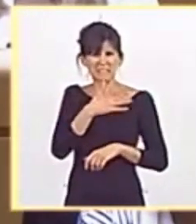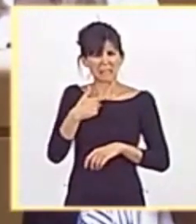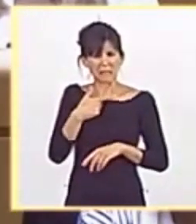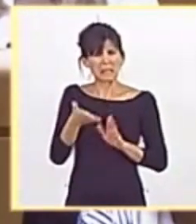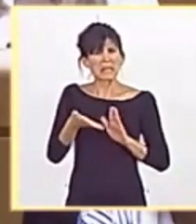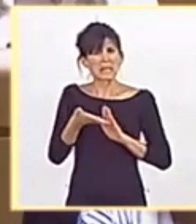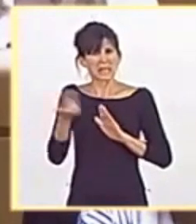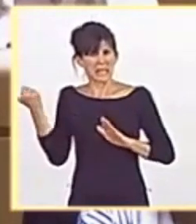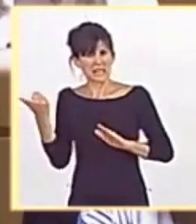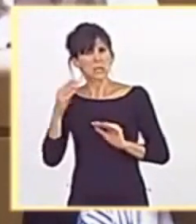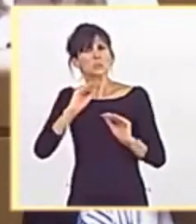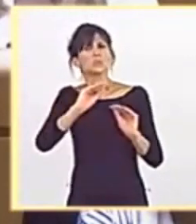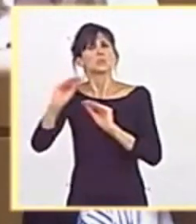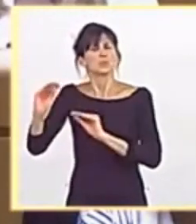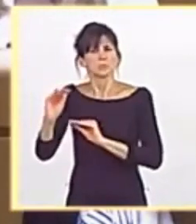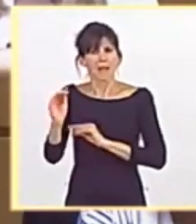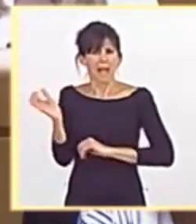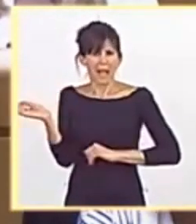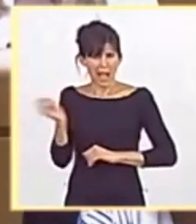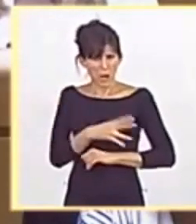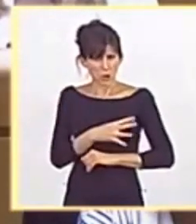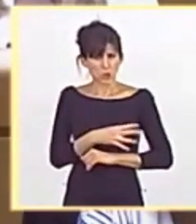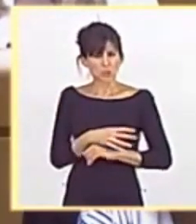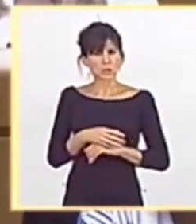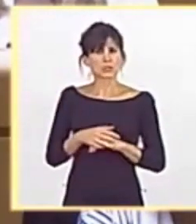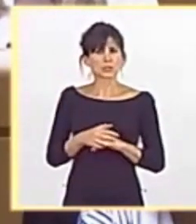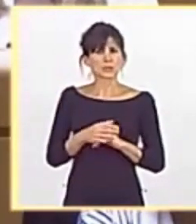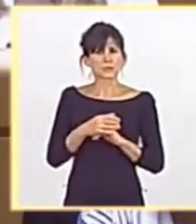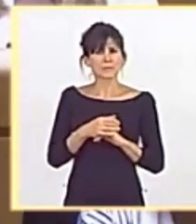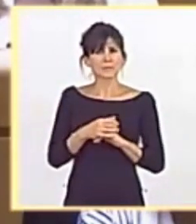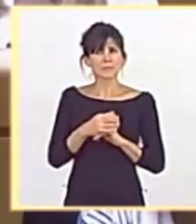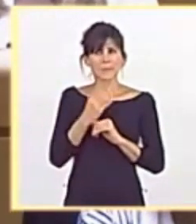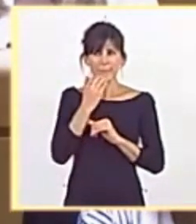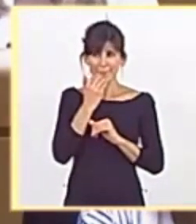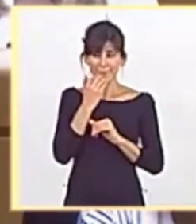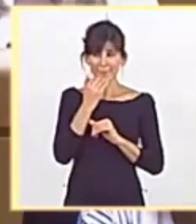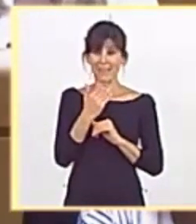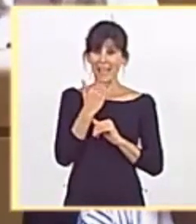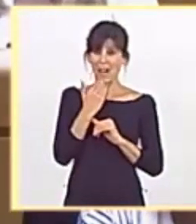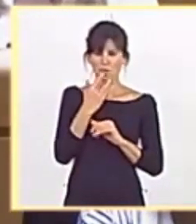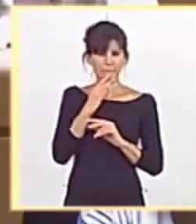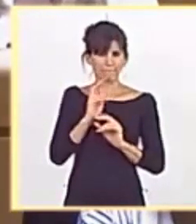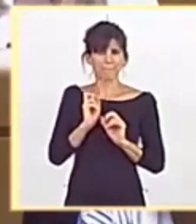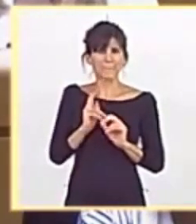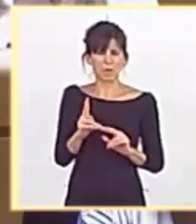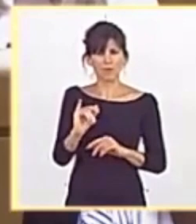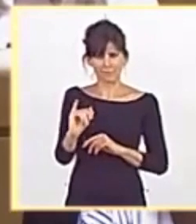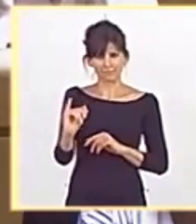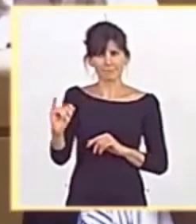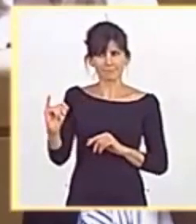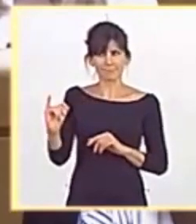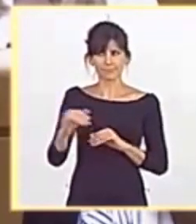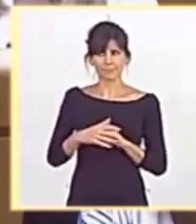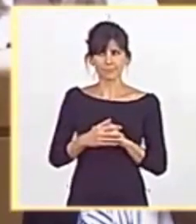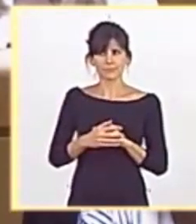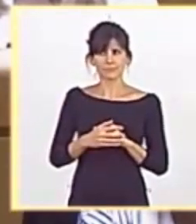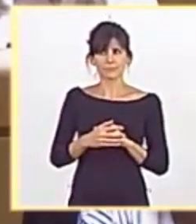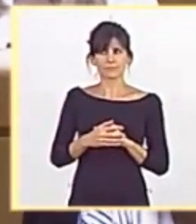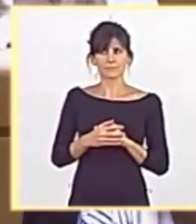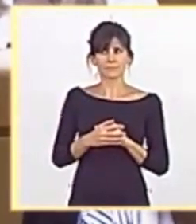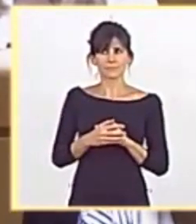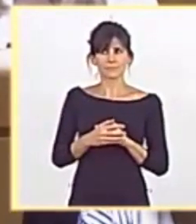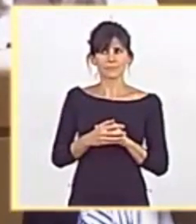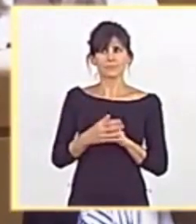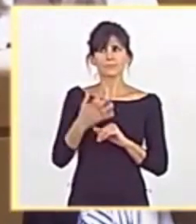quitar sus ahorros. Pero hay algo peor, señora ministra, y es